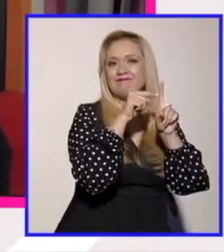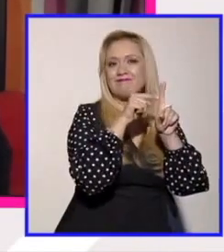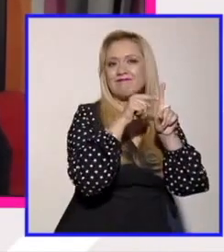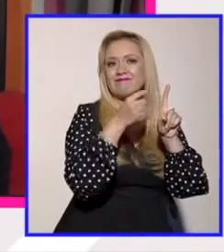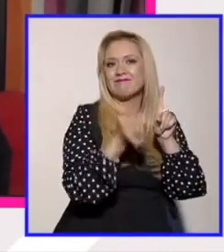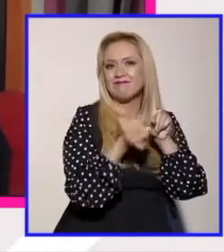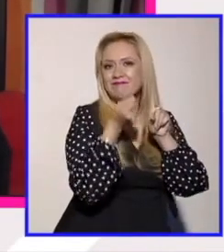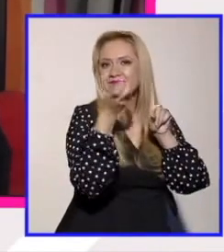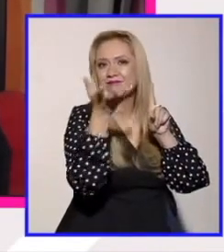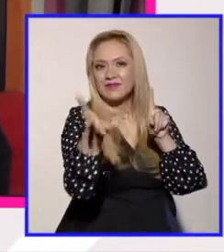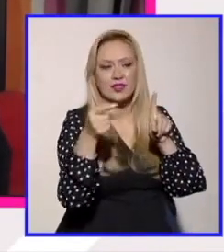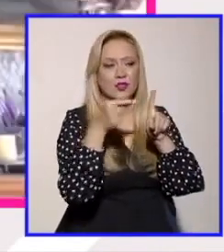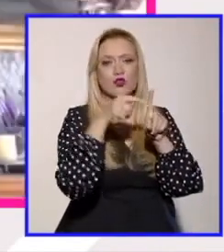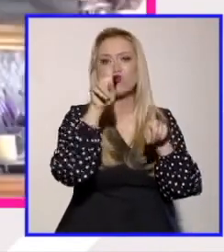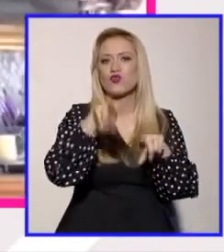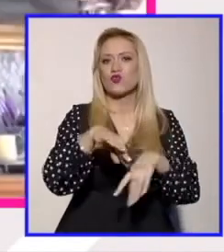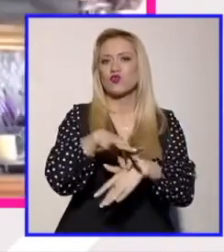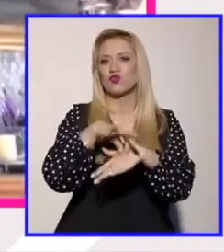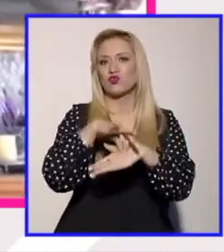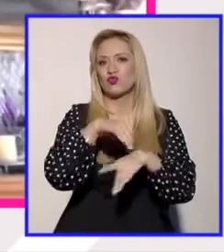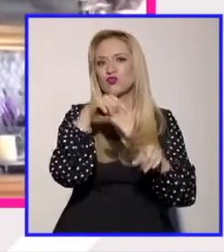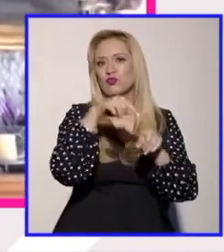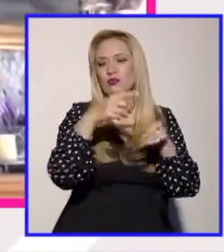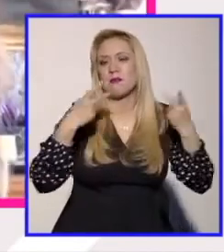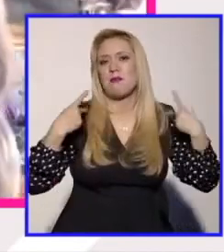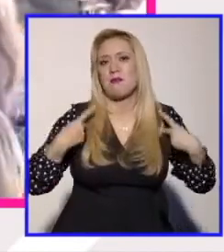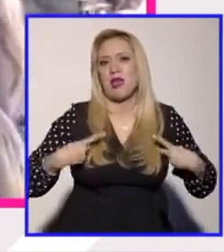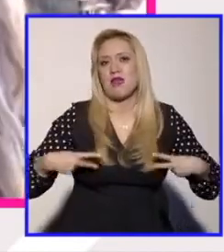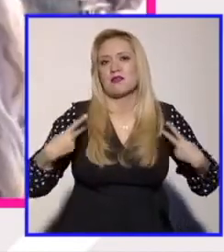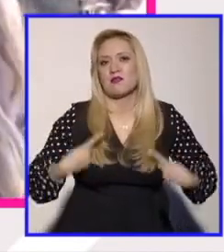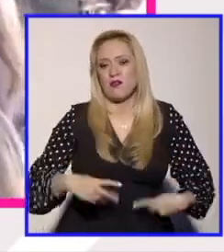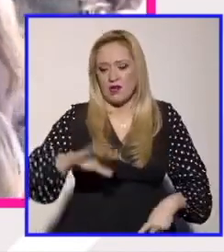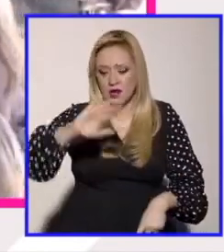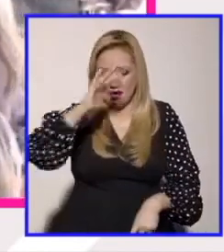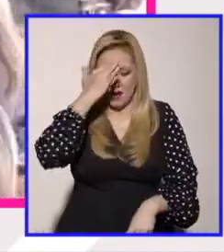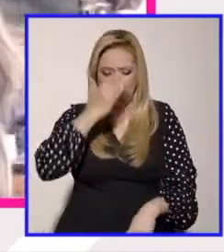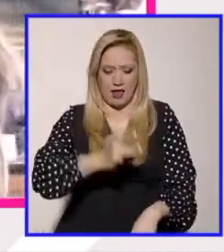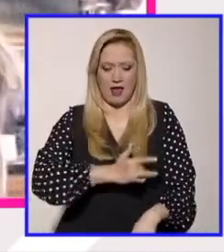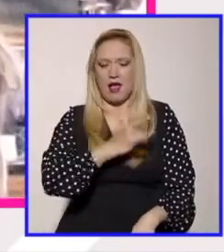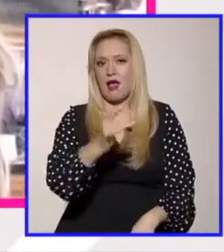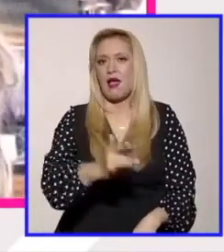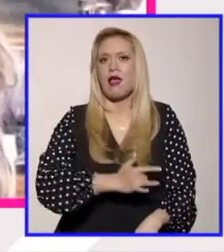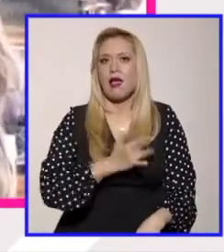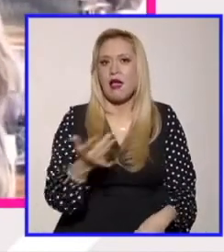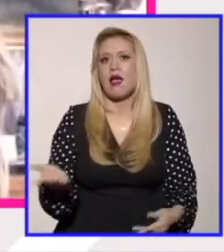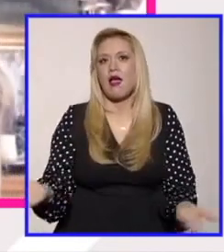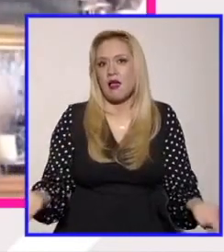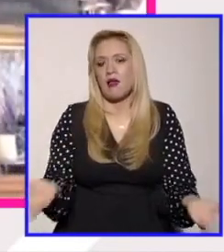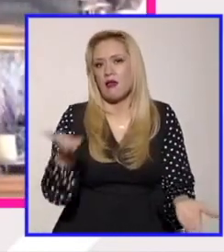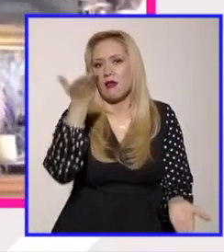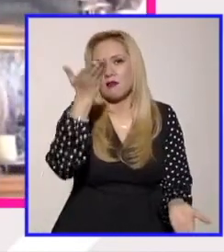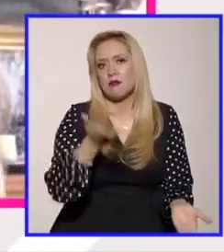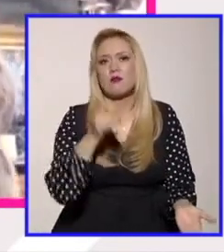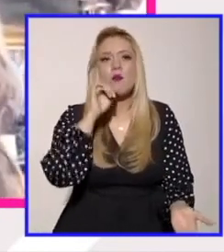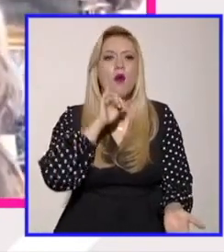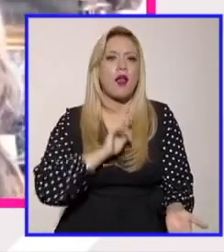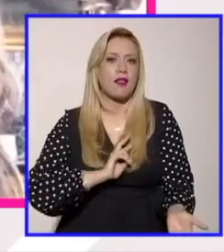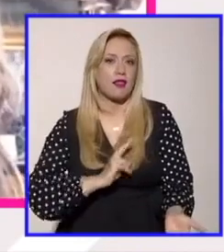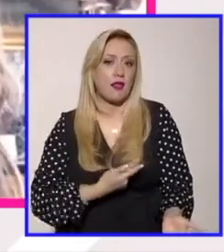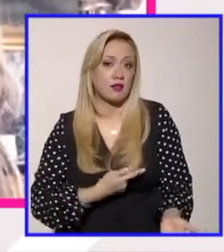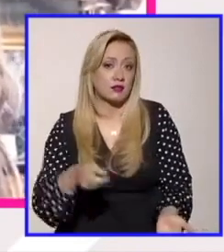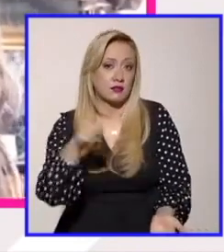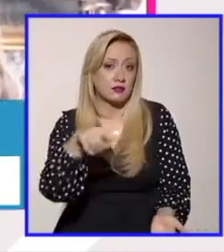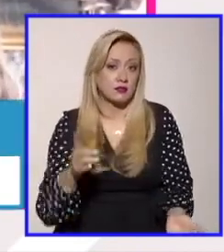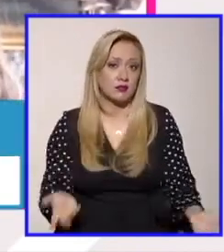caso, con las poblaciones, con las personas que son atravesadas justamente por estas violencias y que en este caso son las mujeres trans. Y justamente